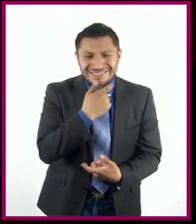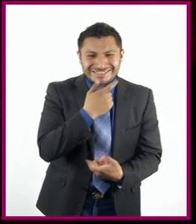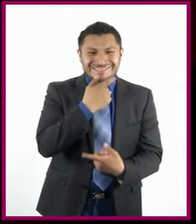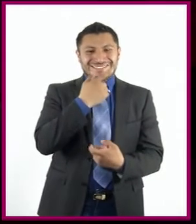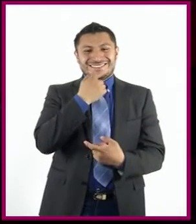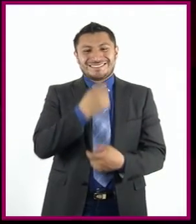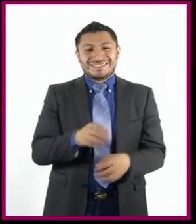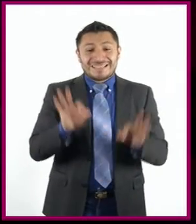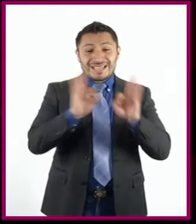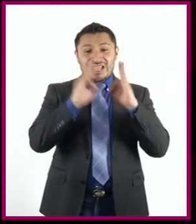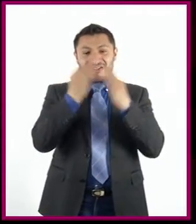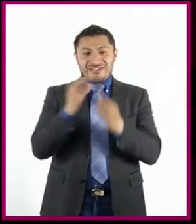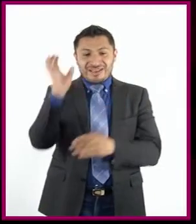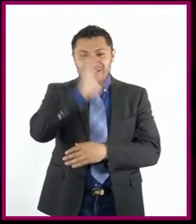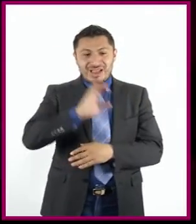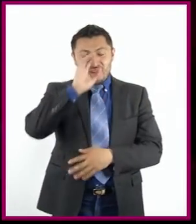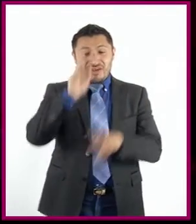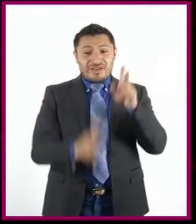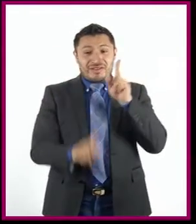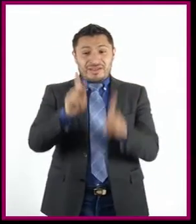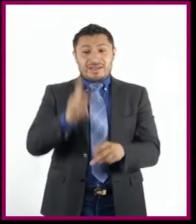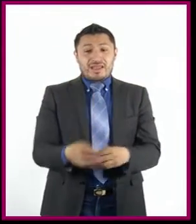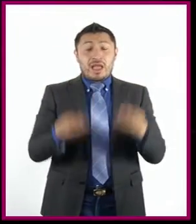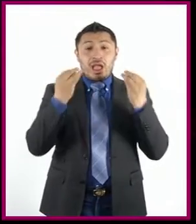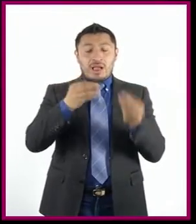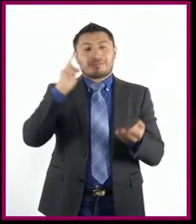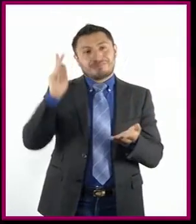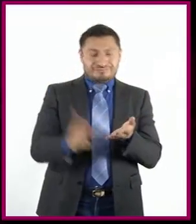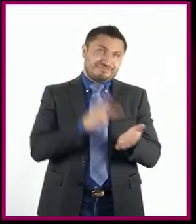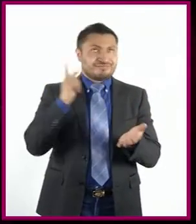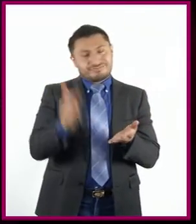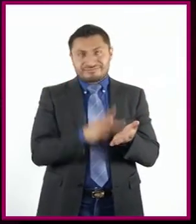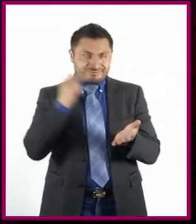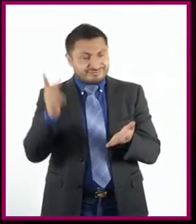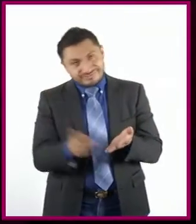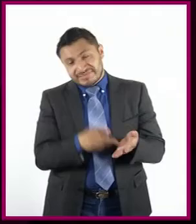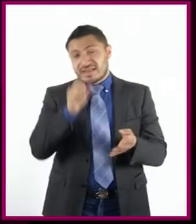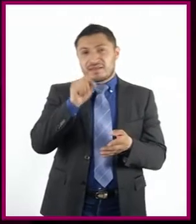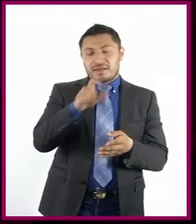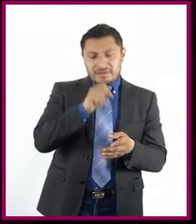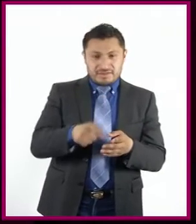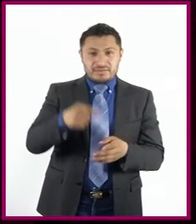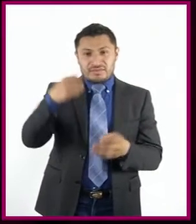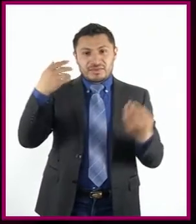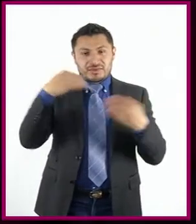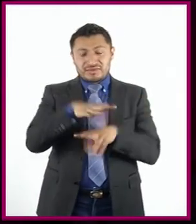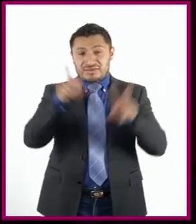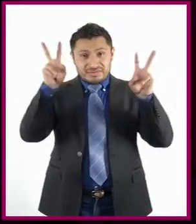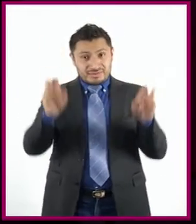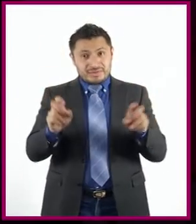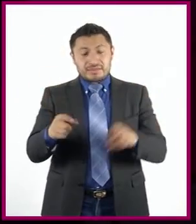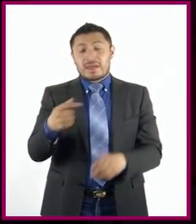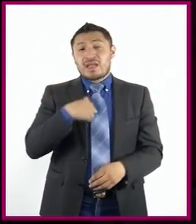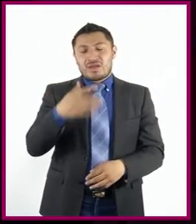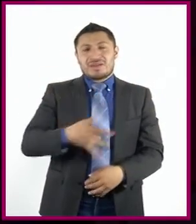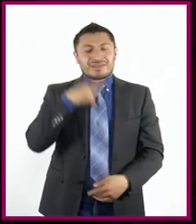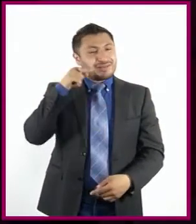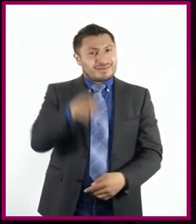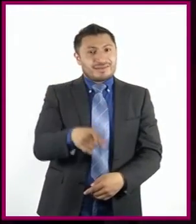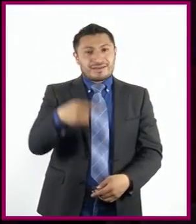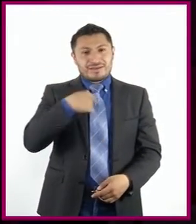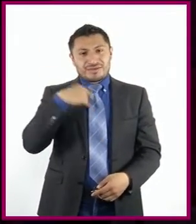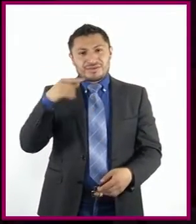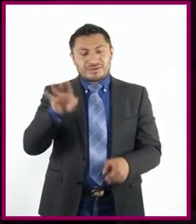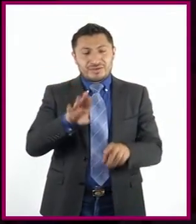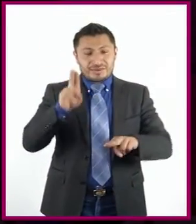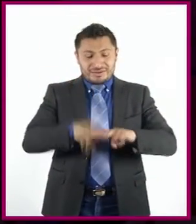¡Qué manera tan curiosa de hablar! ¿Y cuántas vueltas da para empezar con el tema? Hasta siento que estoy ahí. Y hasta me doy vueltas en